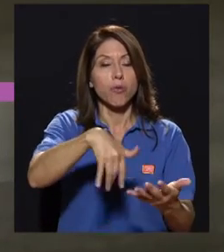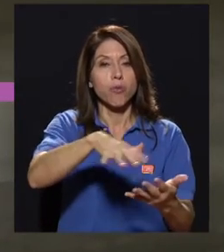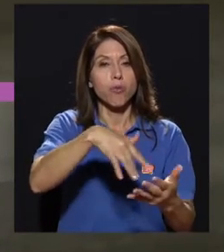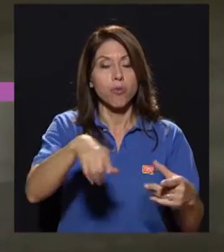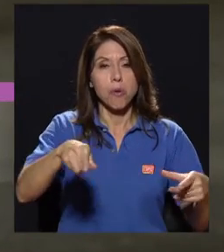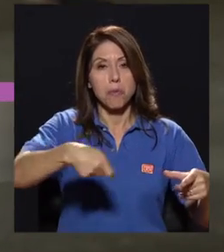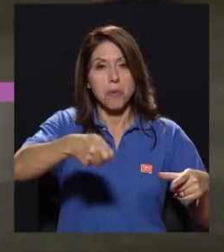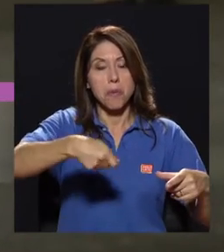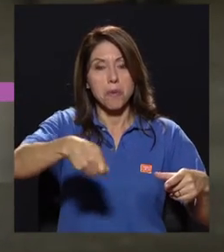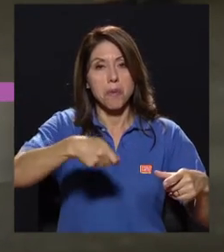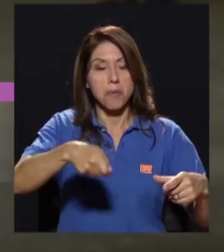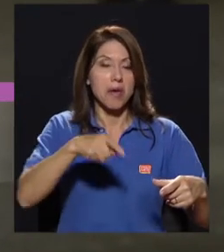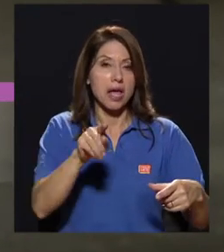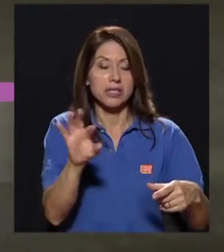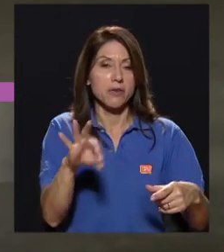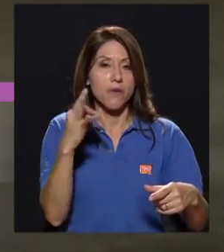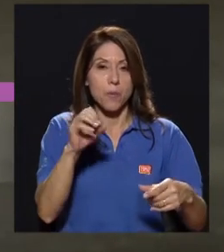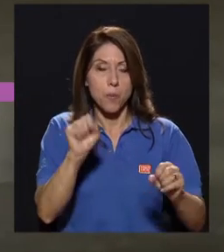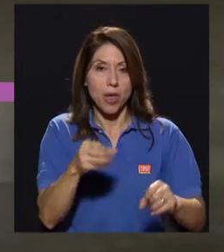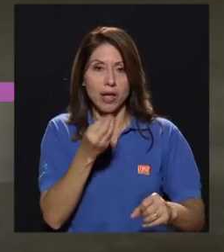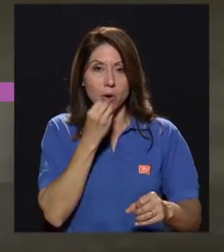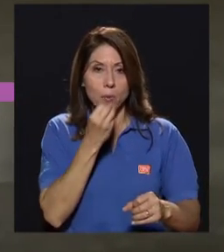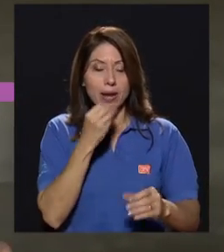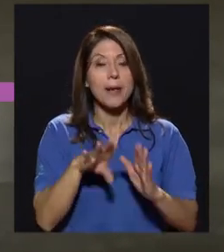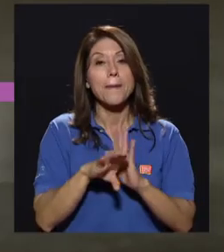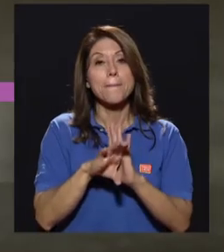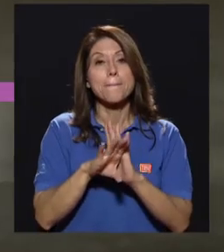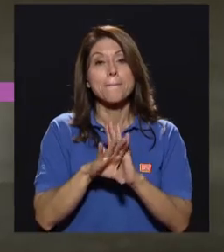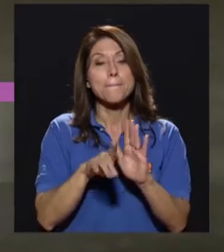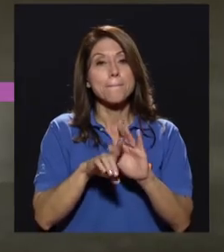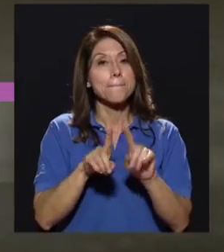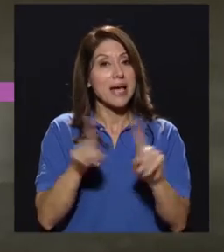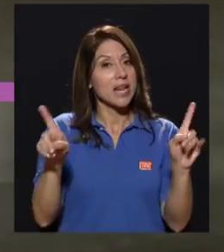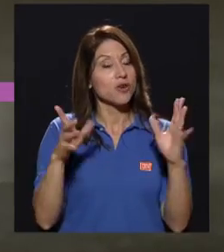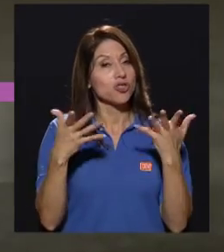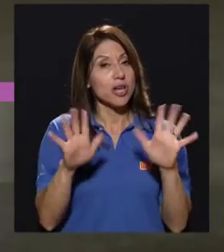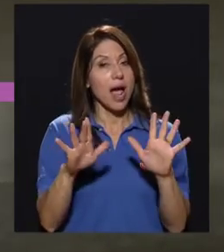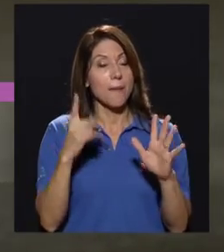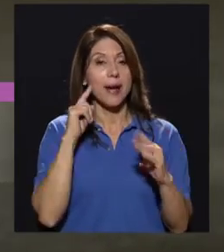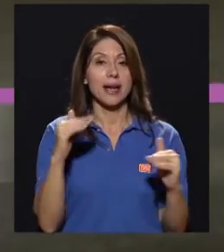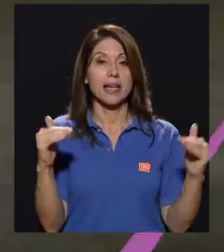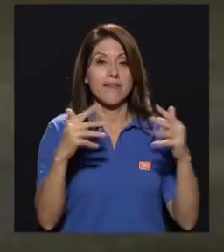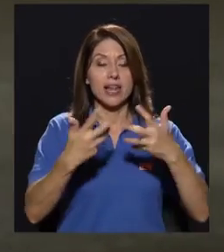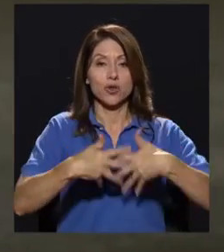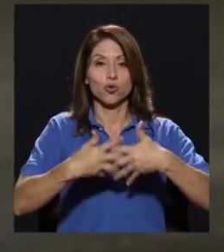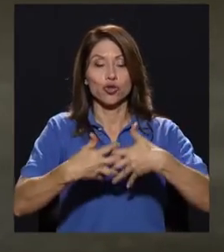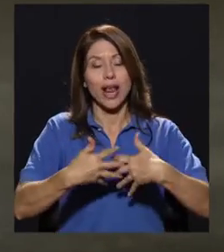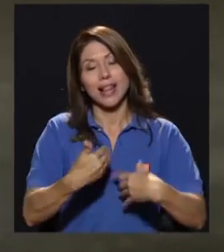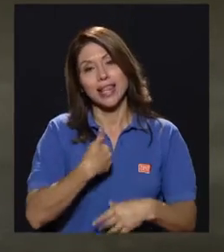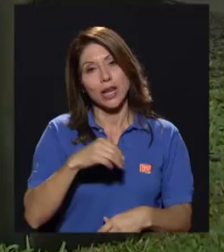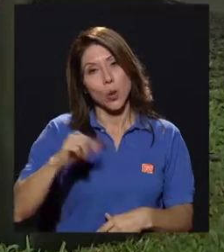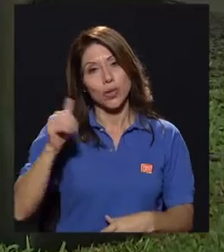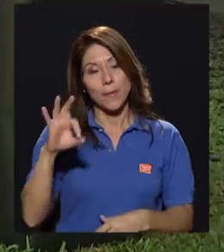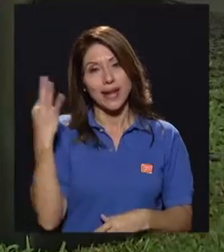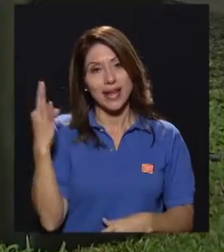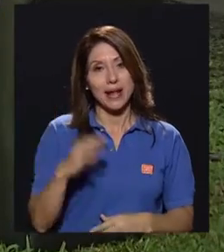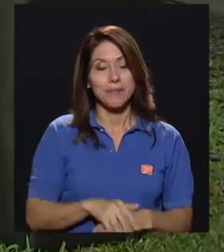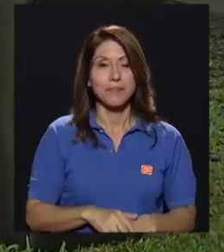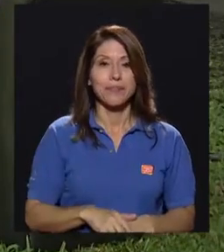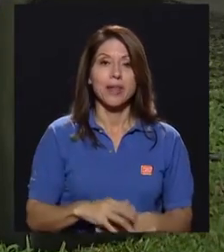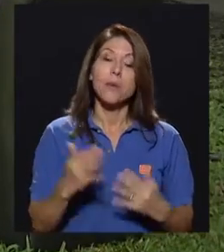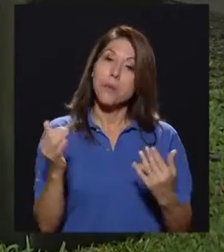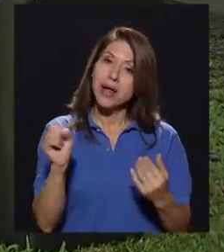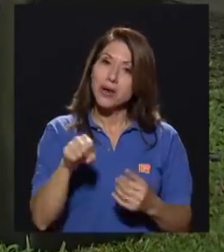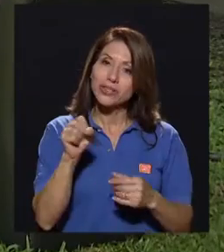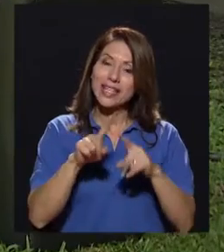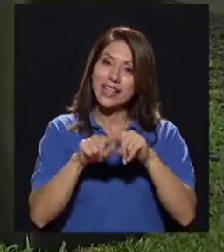y esa es la manera como se consumen. Pero ya digamos a un nivel industrial pues tienen su manera. depende